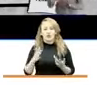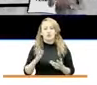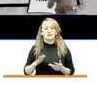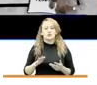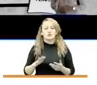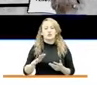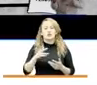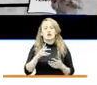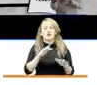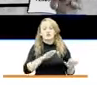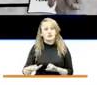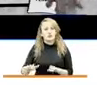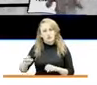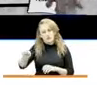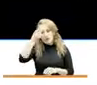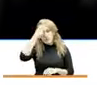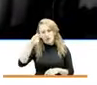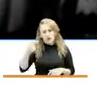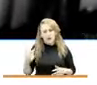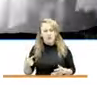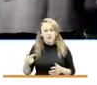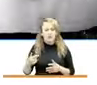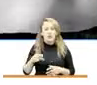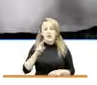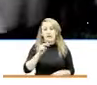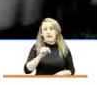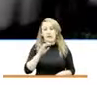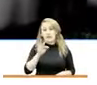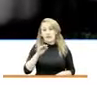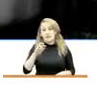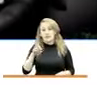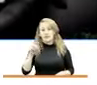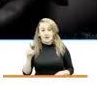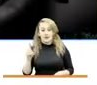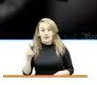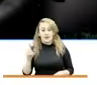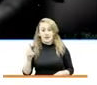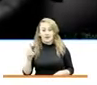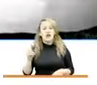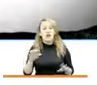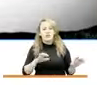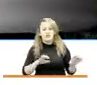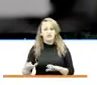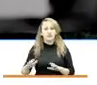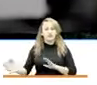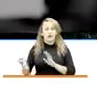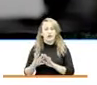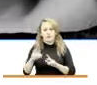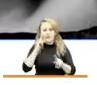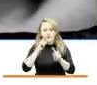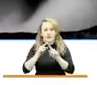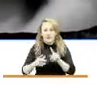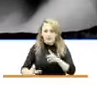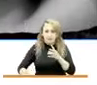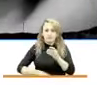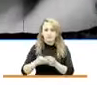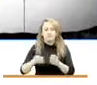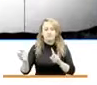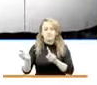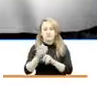a partir de la metodología de ENT-PB. Adicional al cumplimiento de la meta definida para la vigencia 2020,